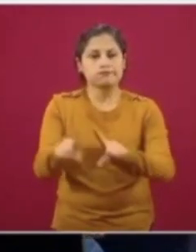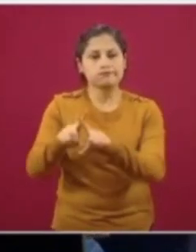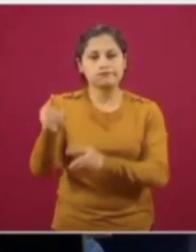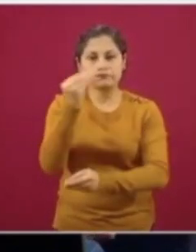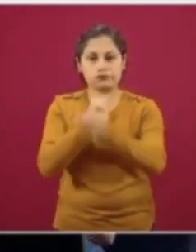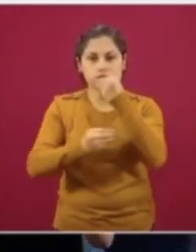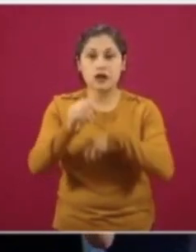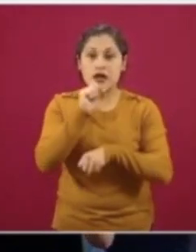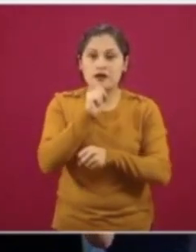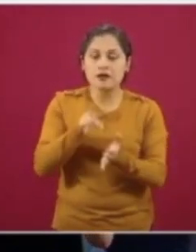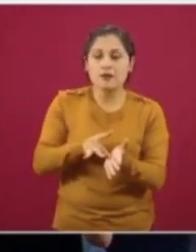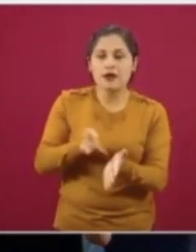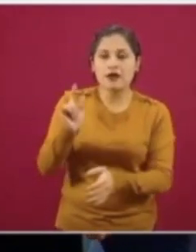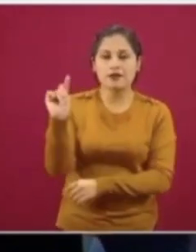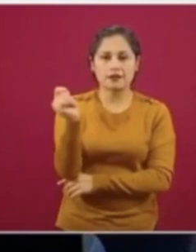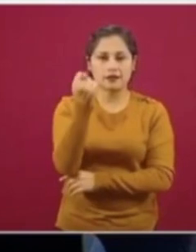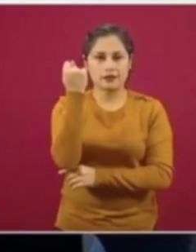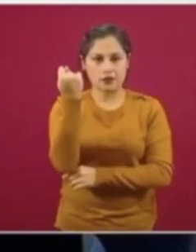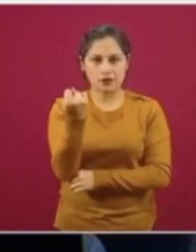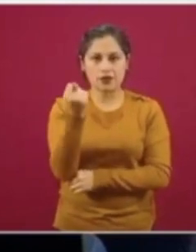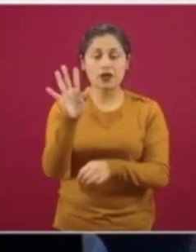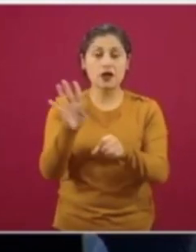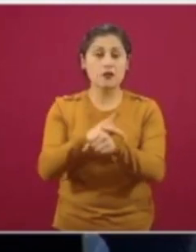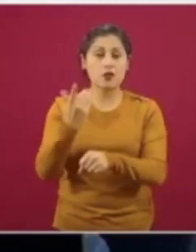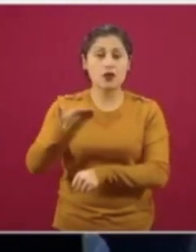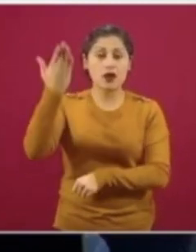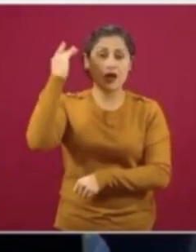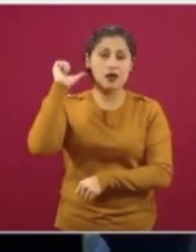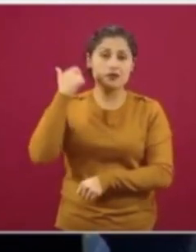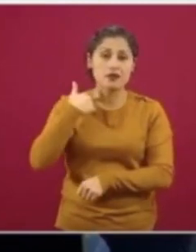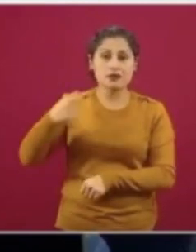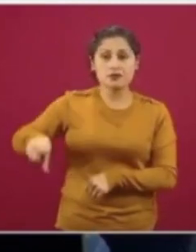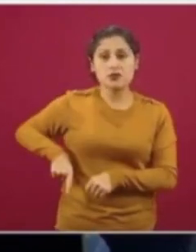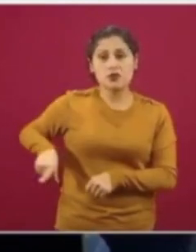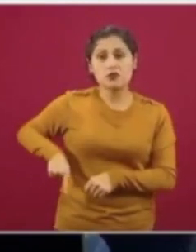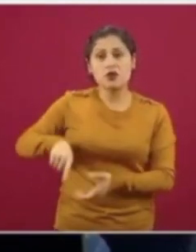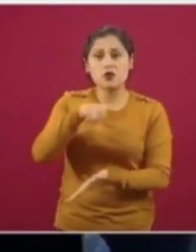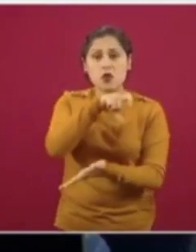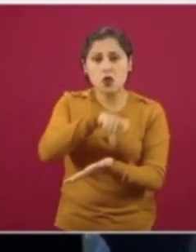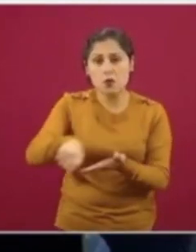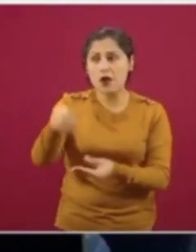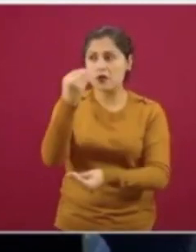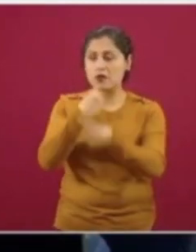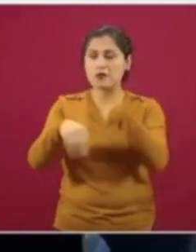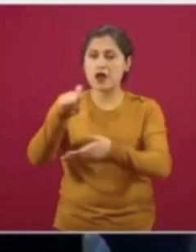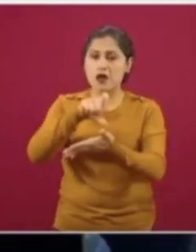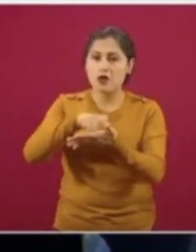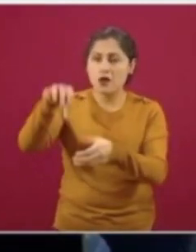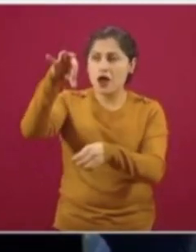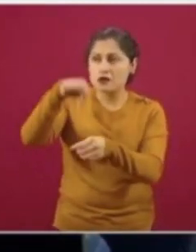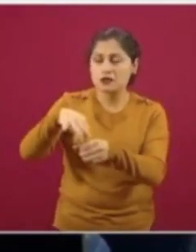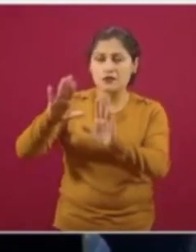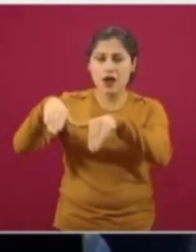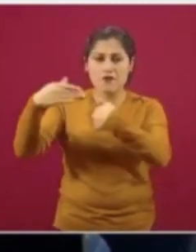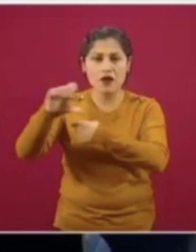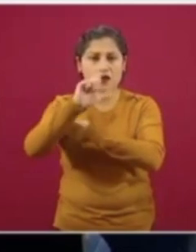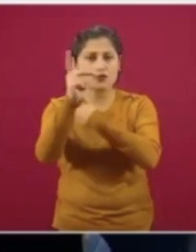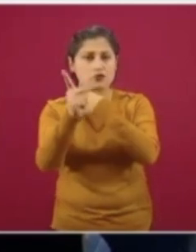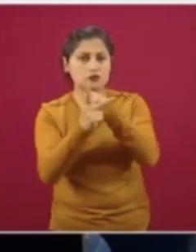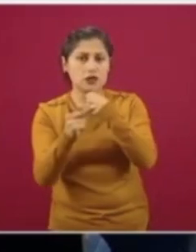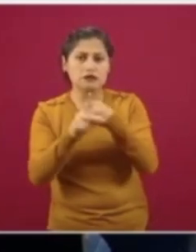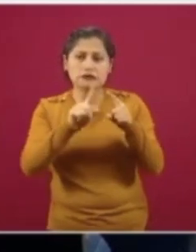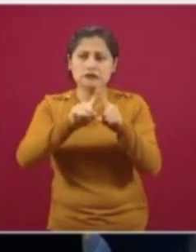tecnología, porque bajo los gobiernos anteriores comprábamos alimentos, comprábamos semillas del exterior, fertilizantes,